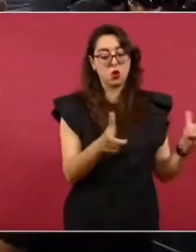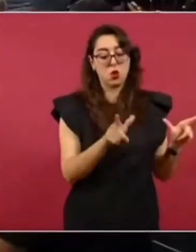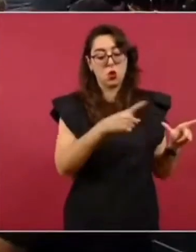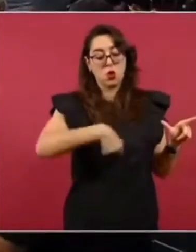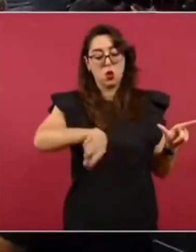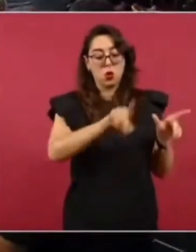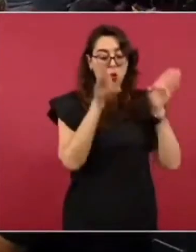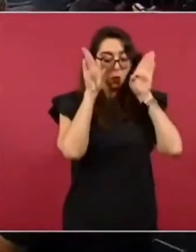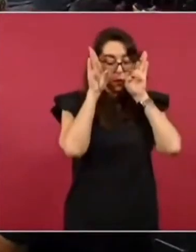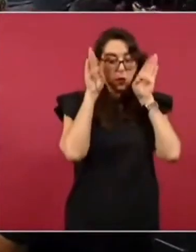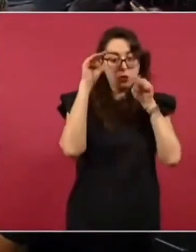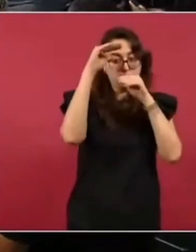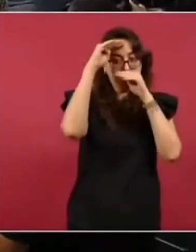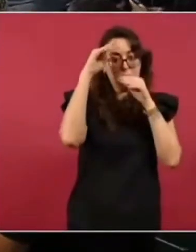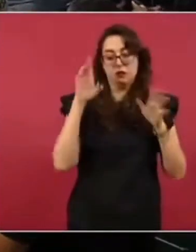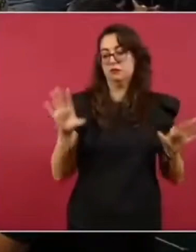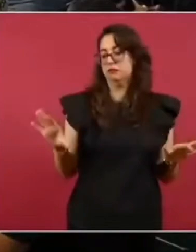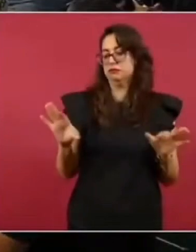Cosío Cosío